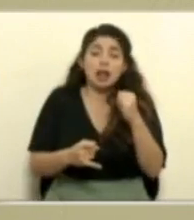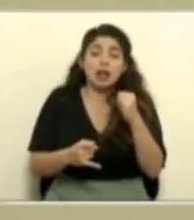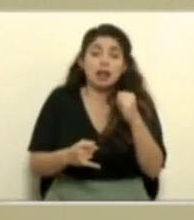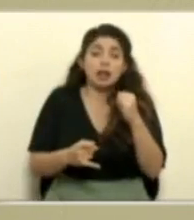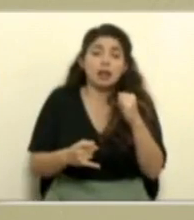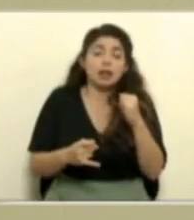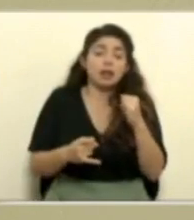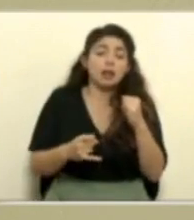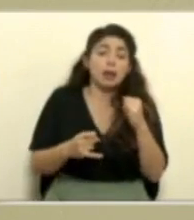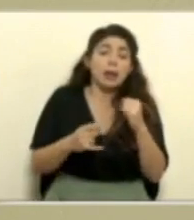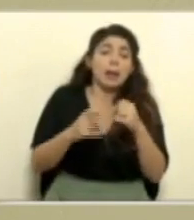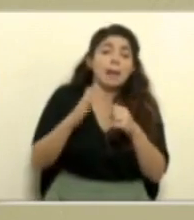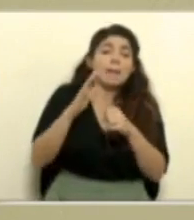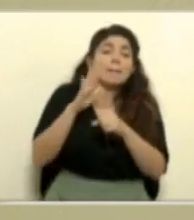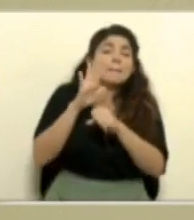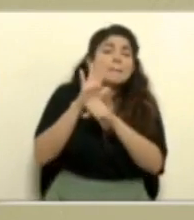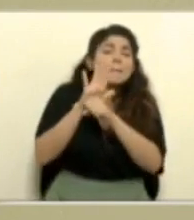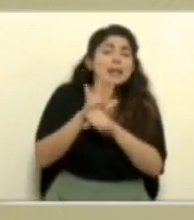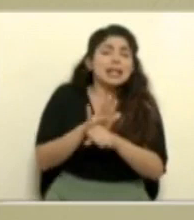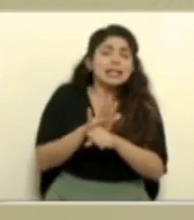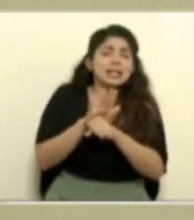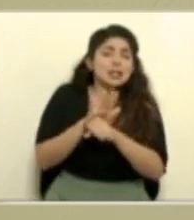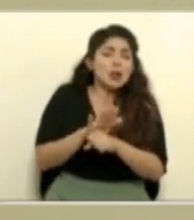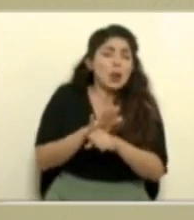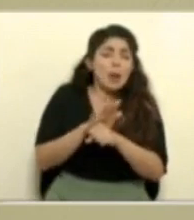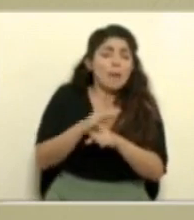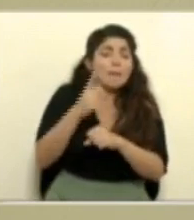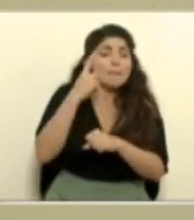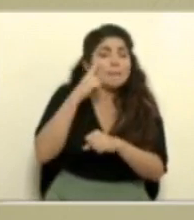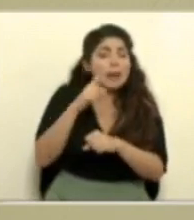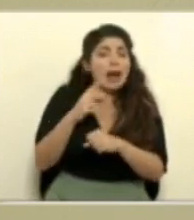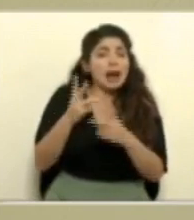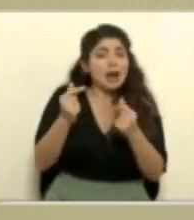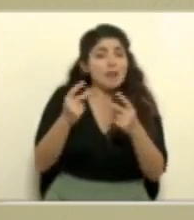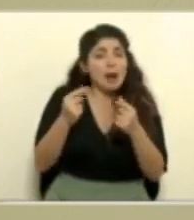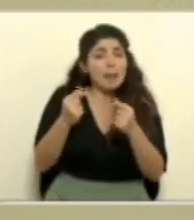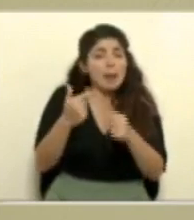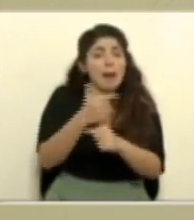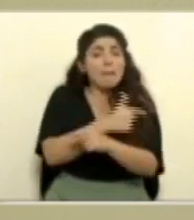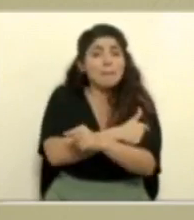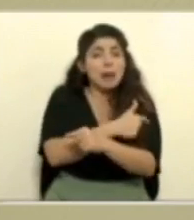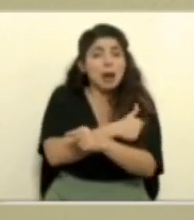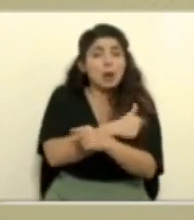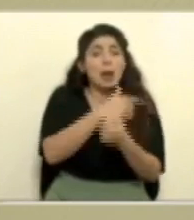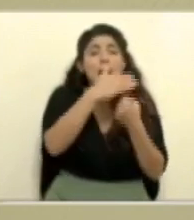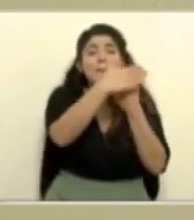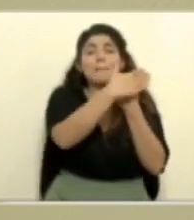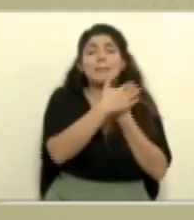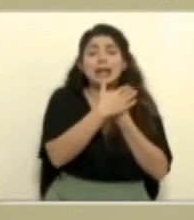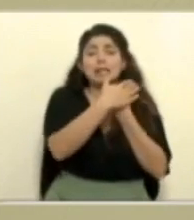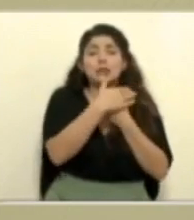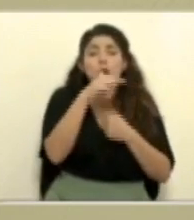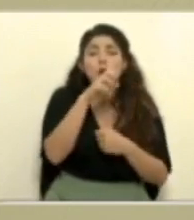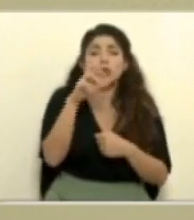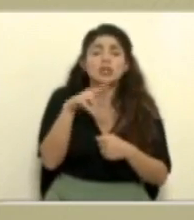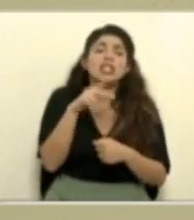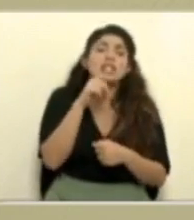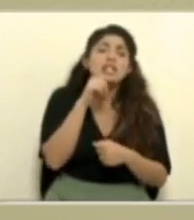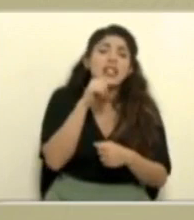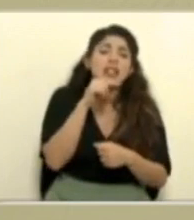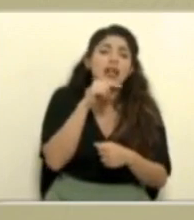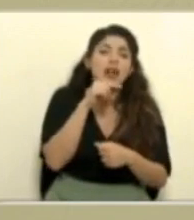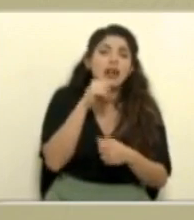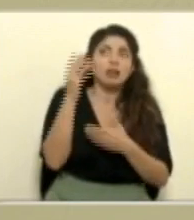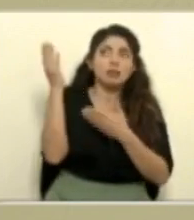o eventualmente la presión una de las presiones mas altas para avanzar rápidamente con la vacunación que hemos tenido en Costa Rica fue con el